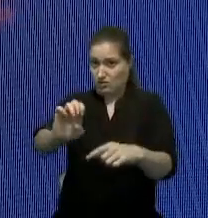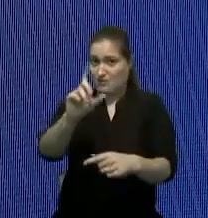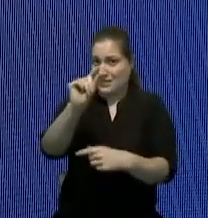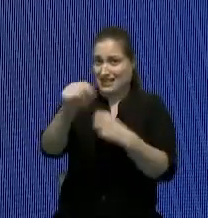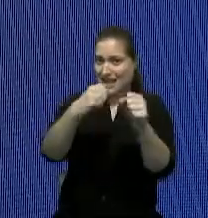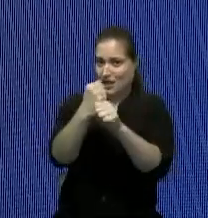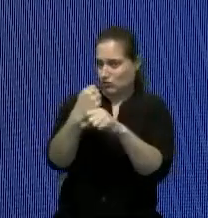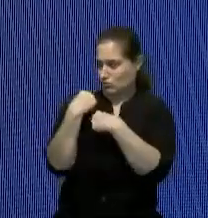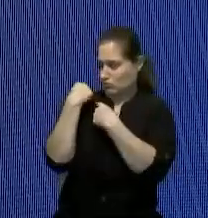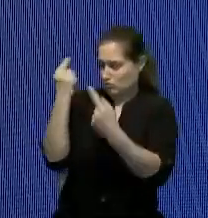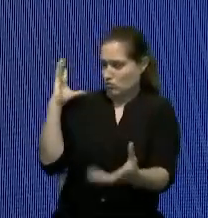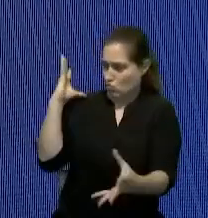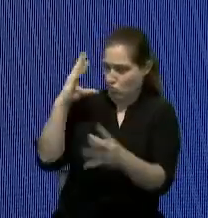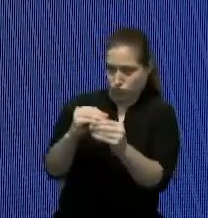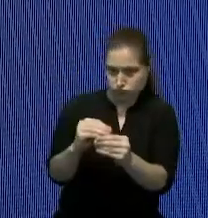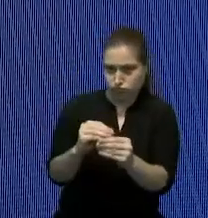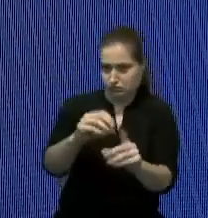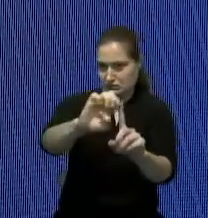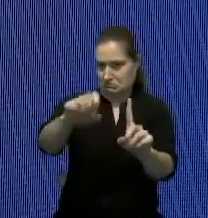años entonces